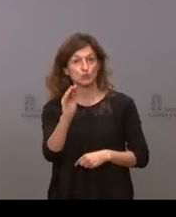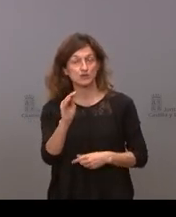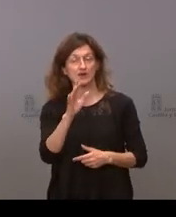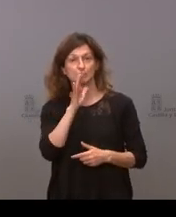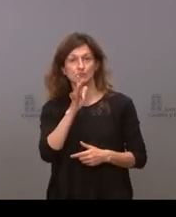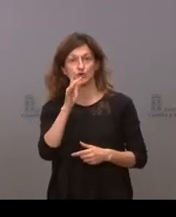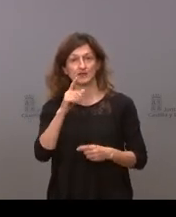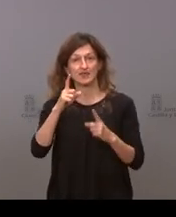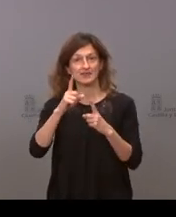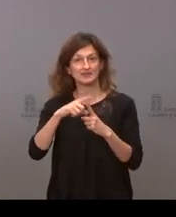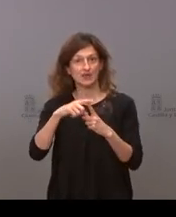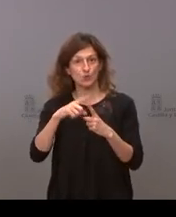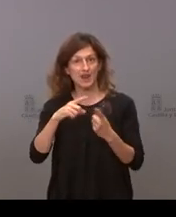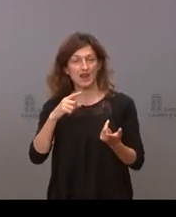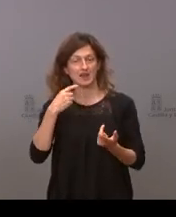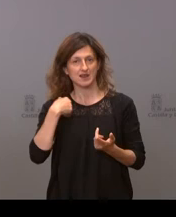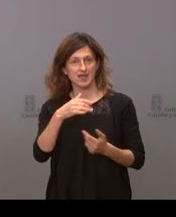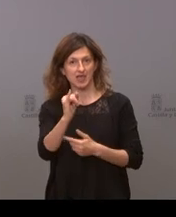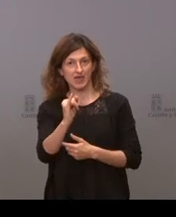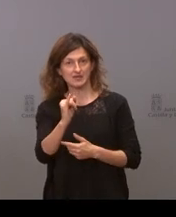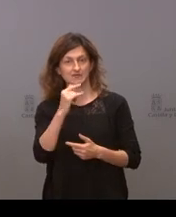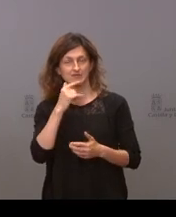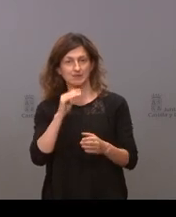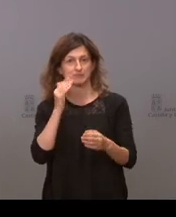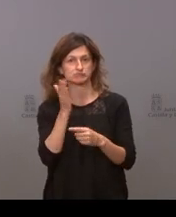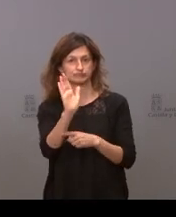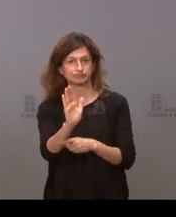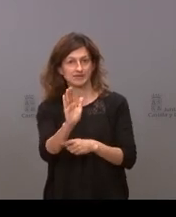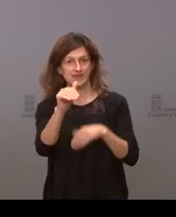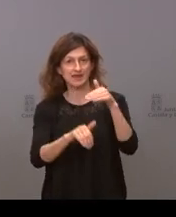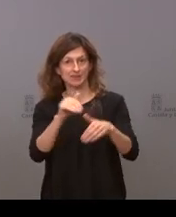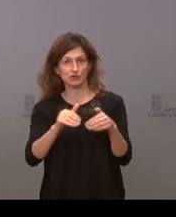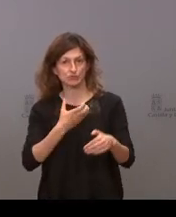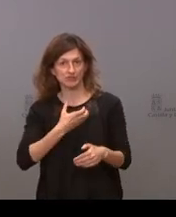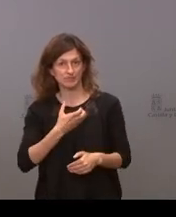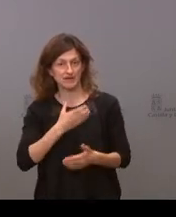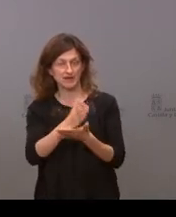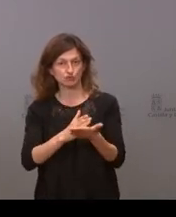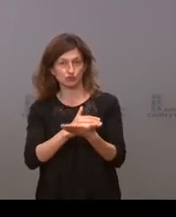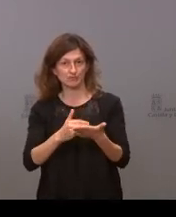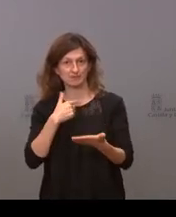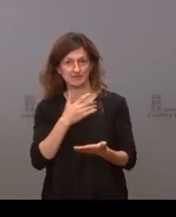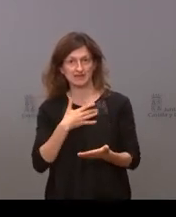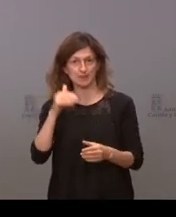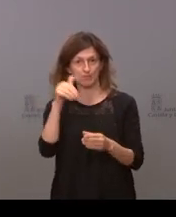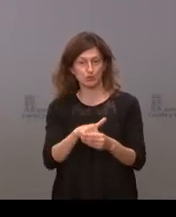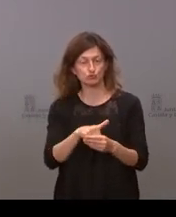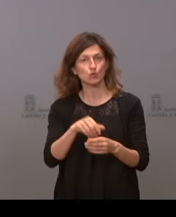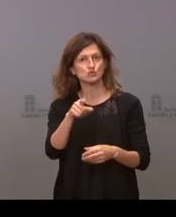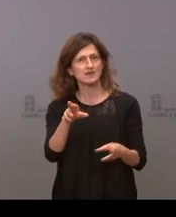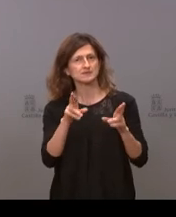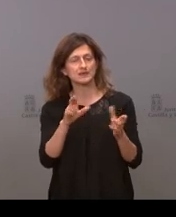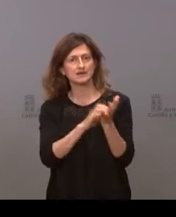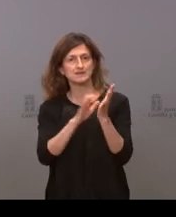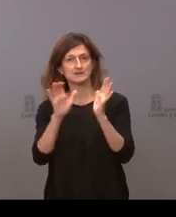Teruel Existe que ha comentado en estos días que se va a presentar a las elecciones municipales y autonómicas también intentar captar ese voto no sé si espera que en Castilla y